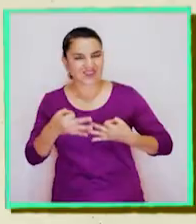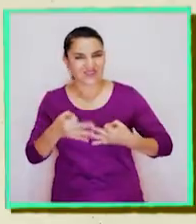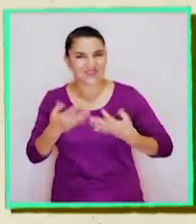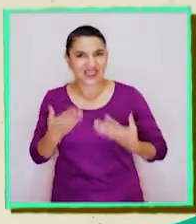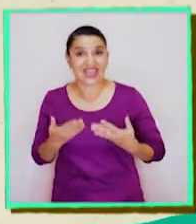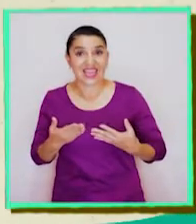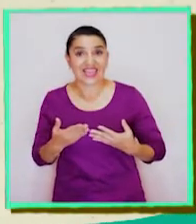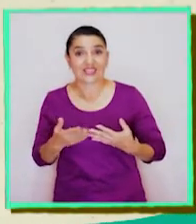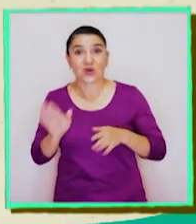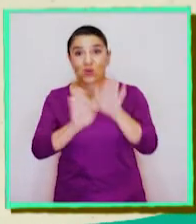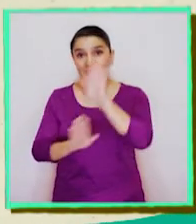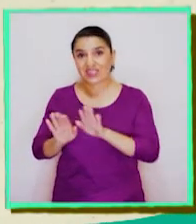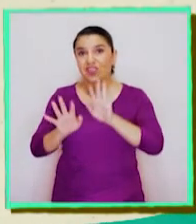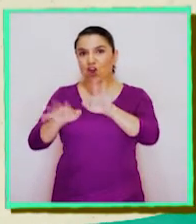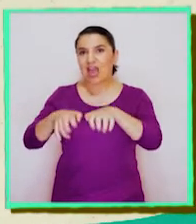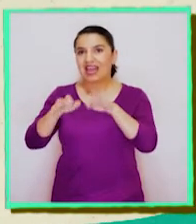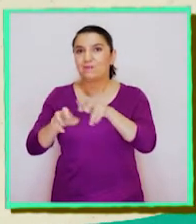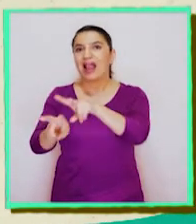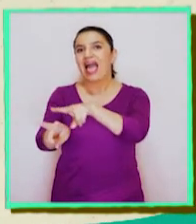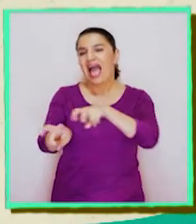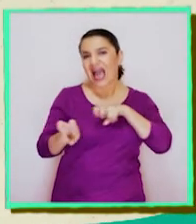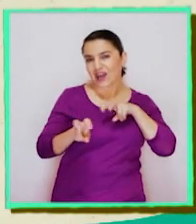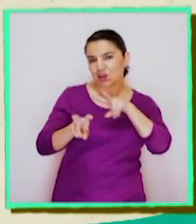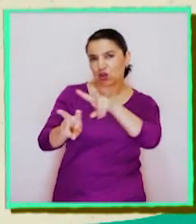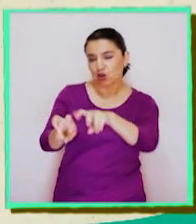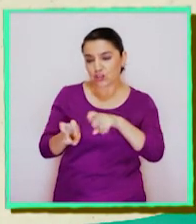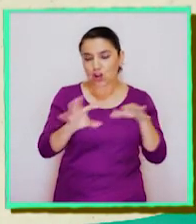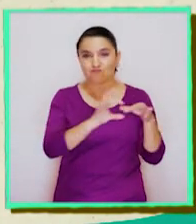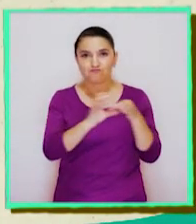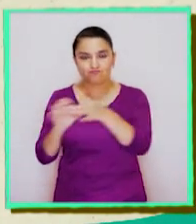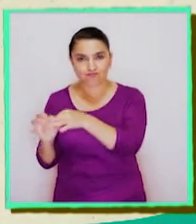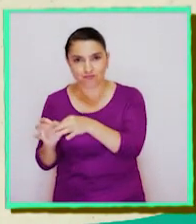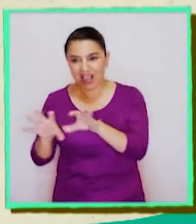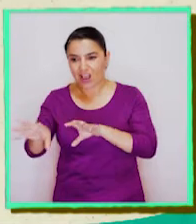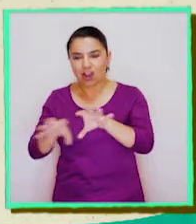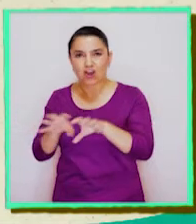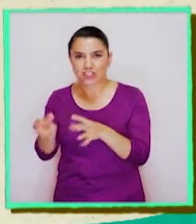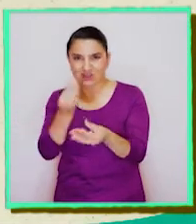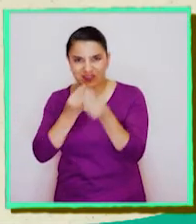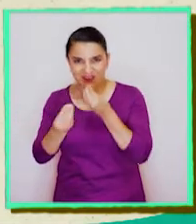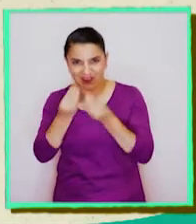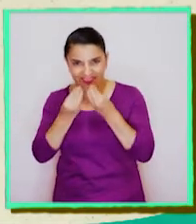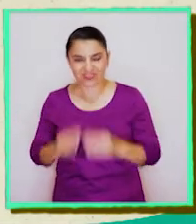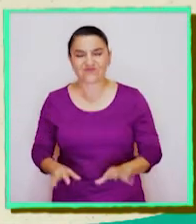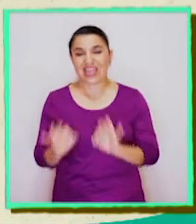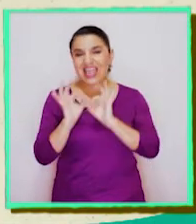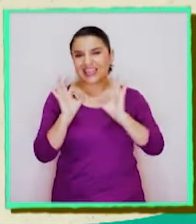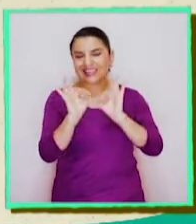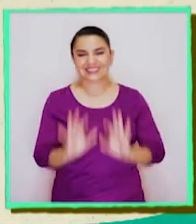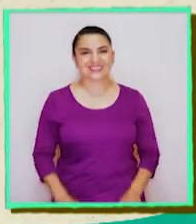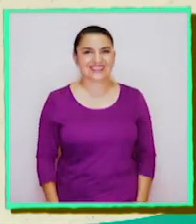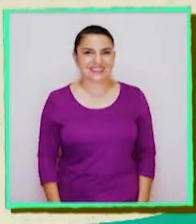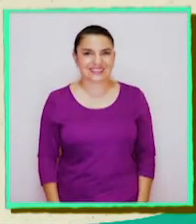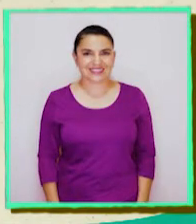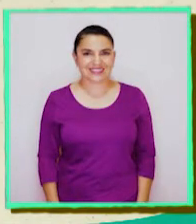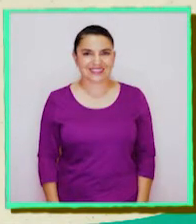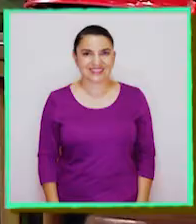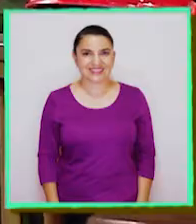¡Perfecto! La ganadería y la agricultura, a través del cual obtenemos recursos alimenticios. ¡Genial!